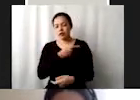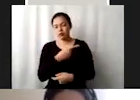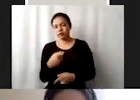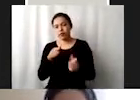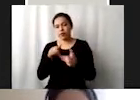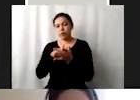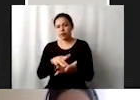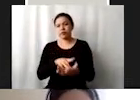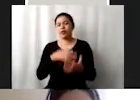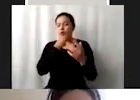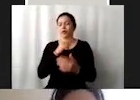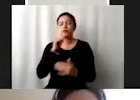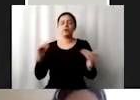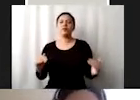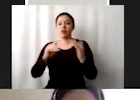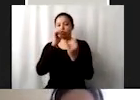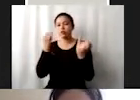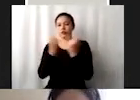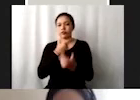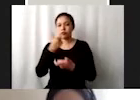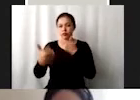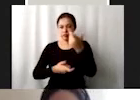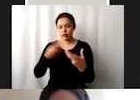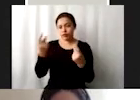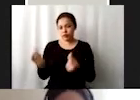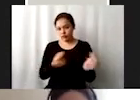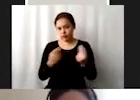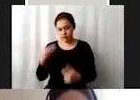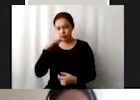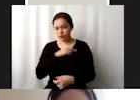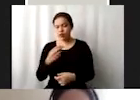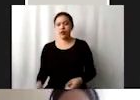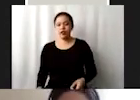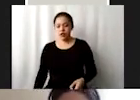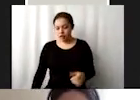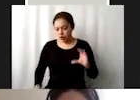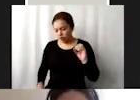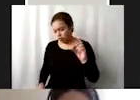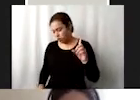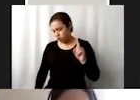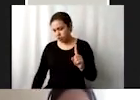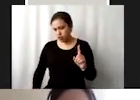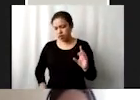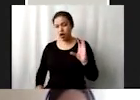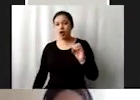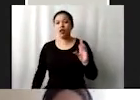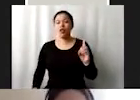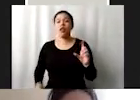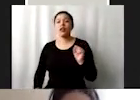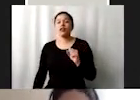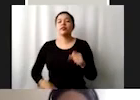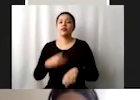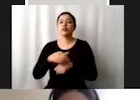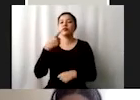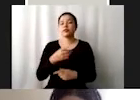y con inversión acelerada. Entonces, esto es lo que nos dice lo de S1 de acuerdo a lo que ven aquí, si es que ustedes,